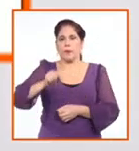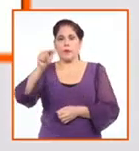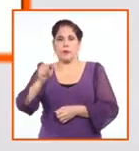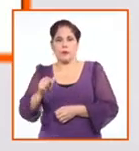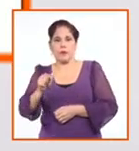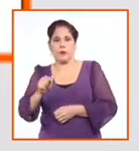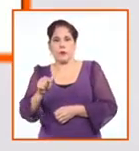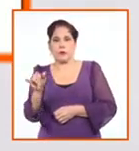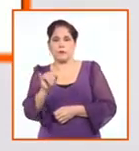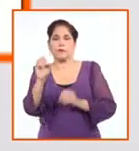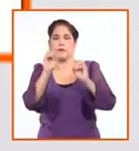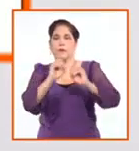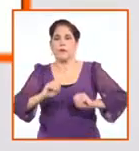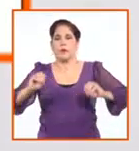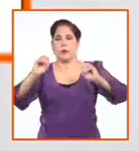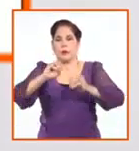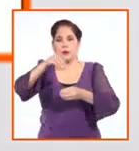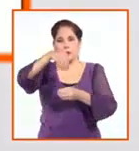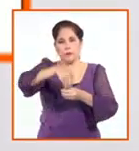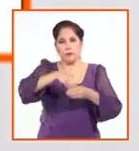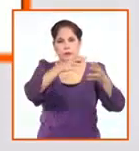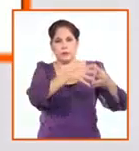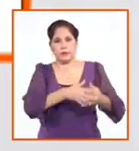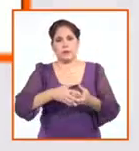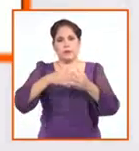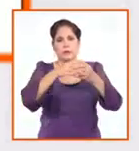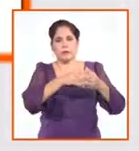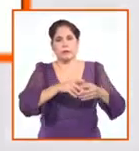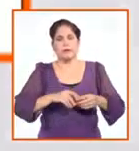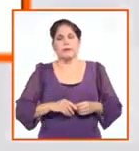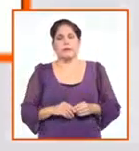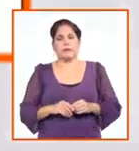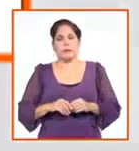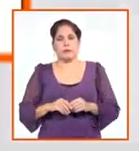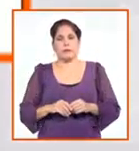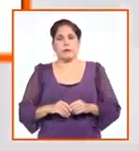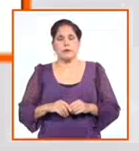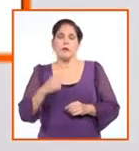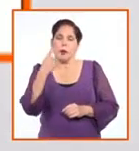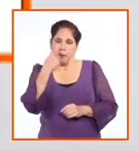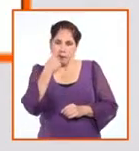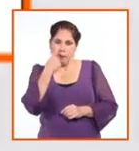organizadas en territorio de Estados Unidos. Miren, compañeros,